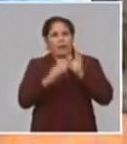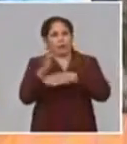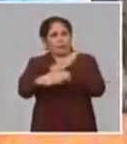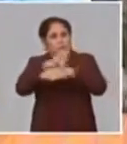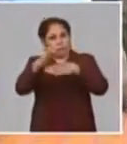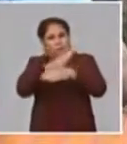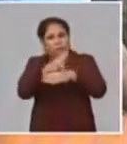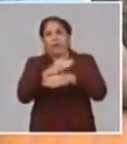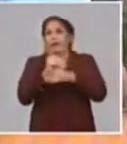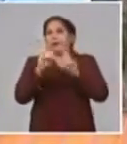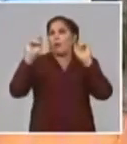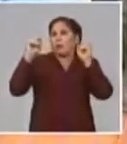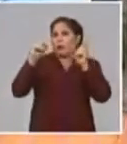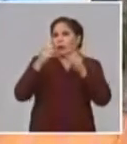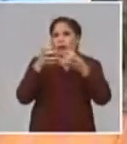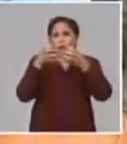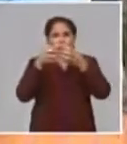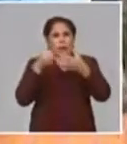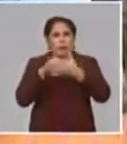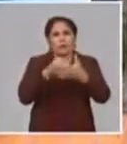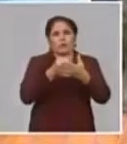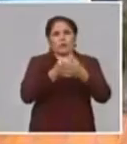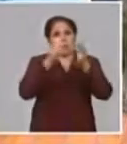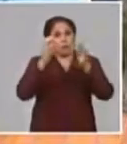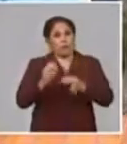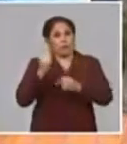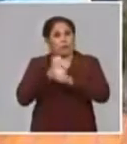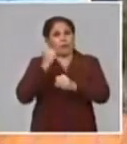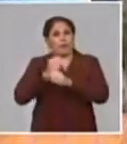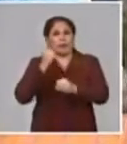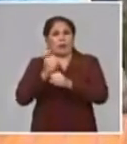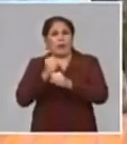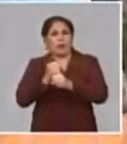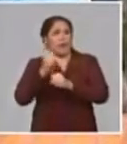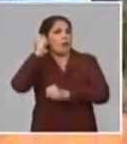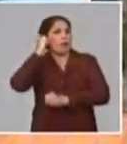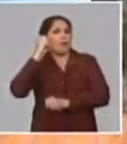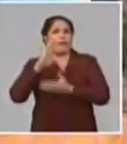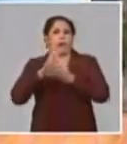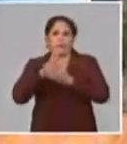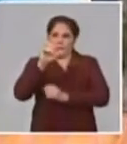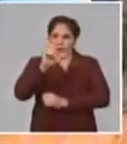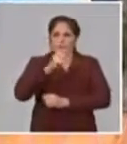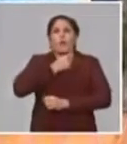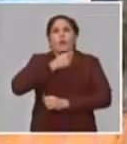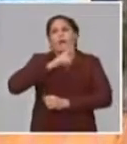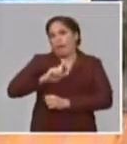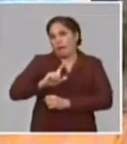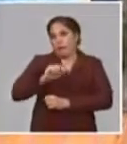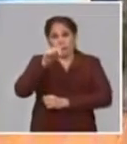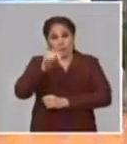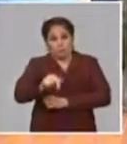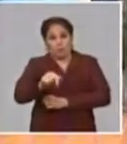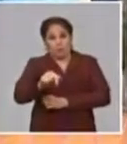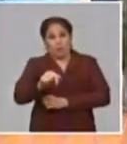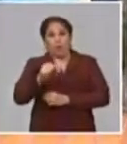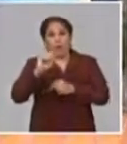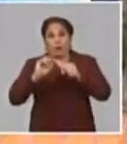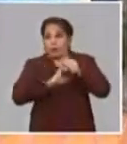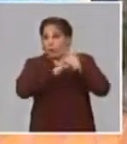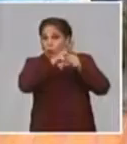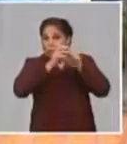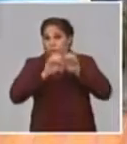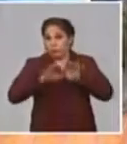políticas que estamos impulsando desde el trabajo de nuestras mujeres. Por ejemplo, en caso de la pandemia